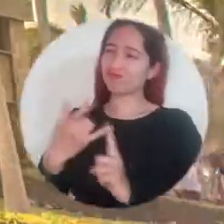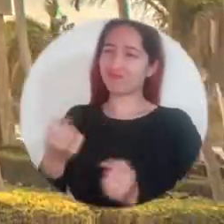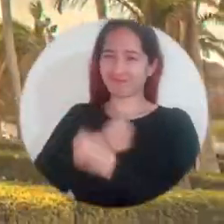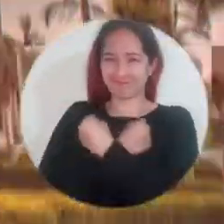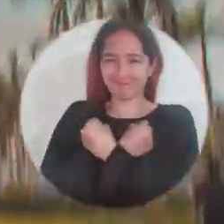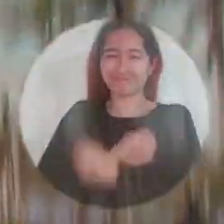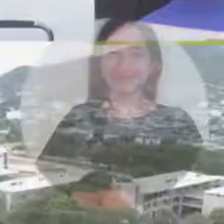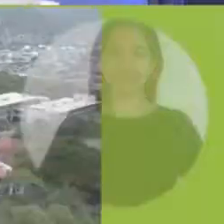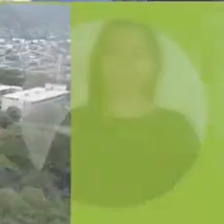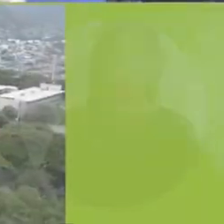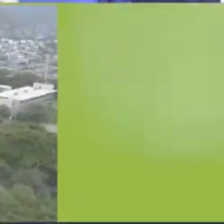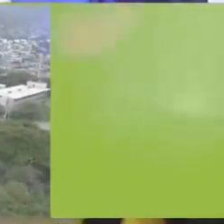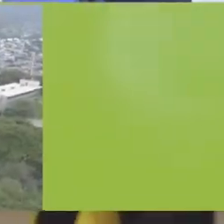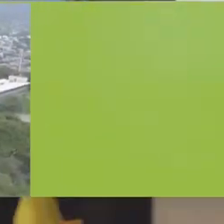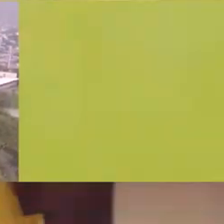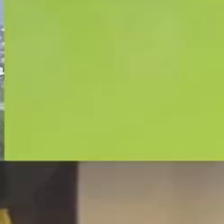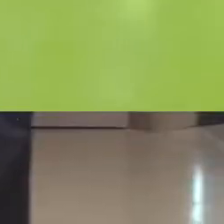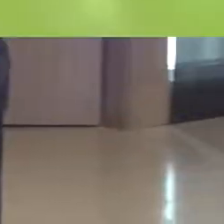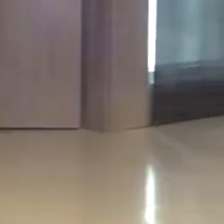todos.